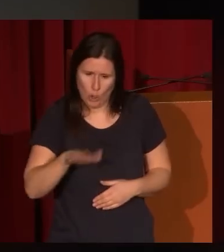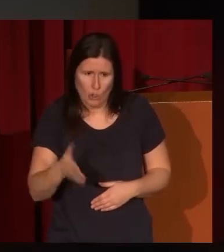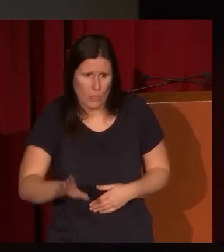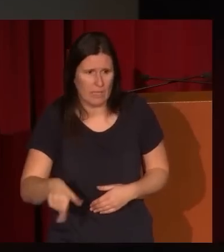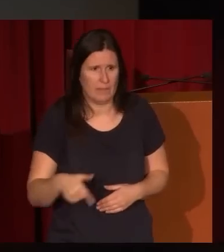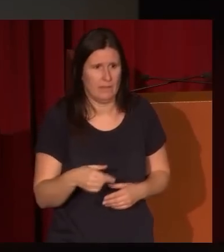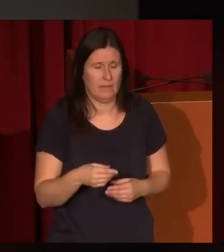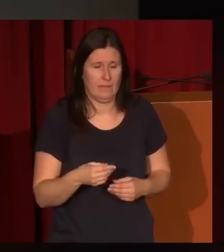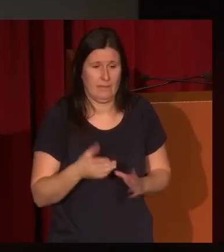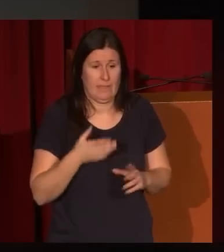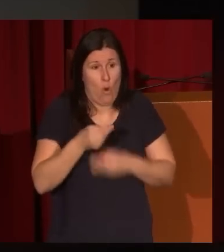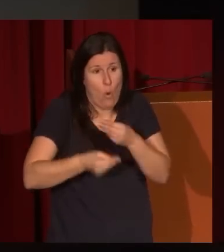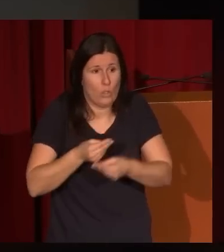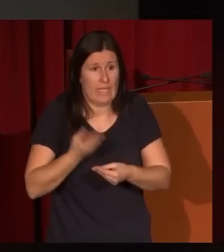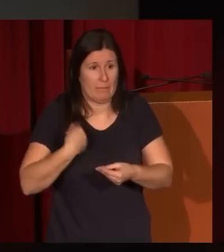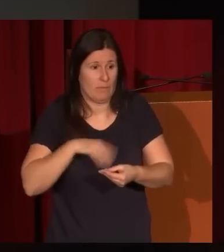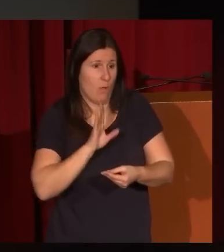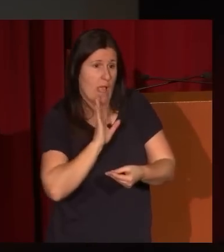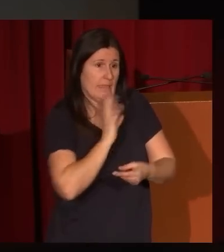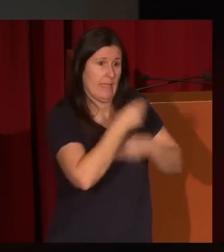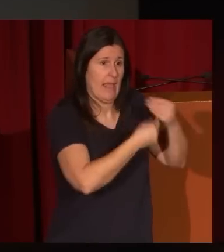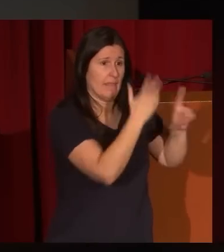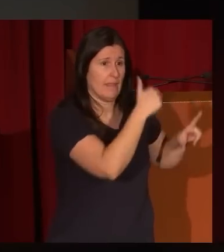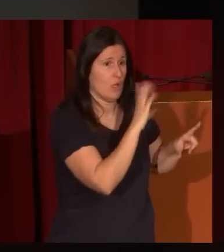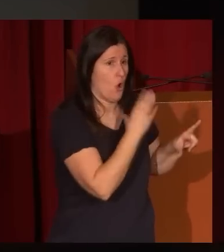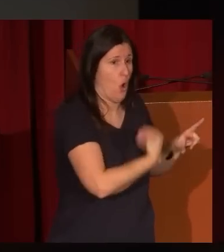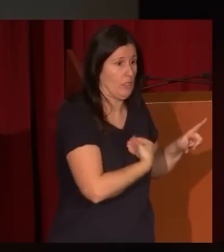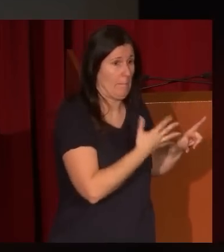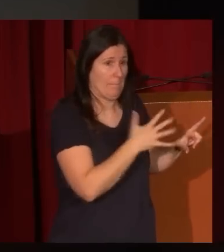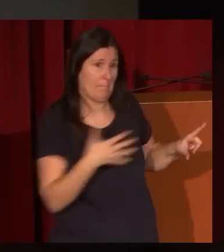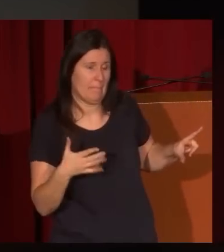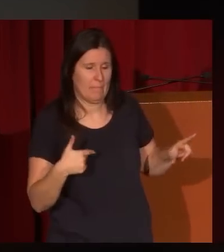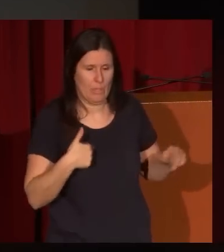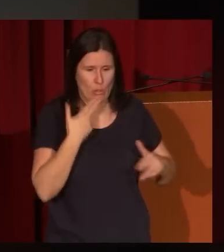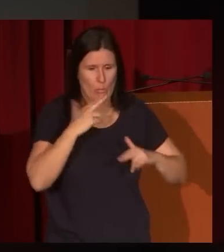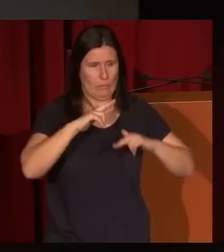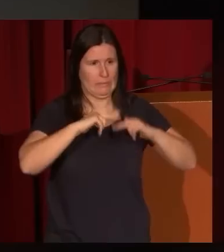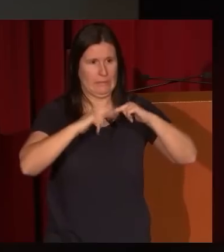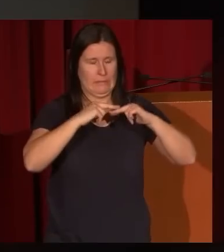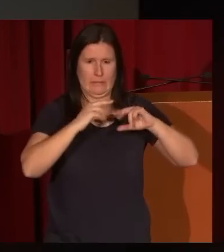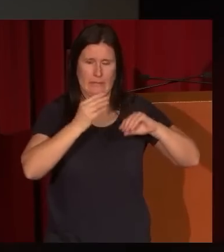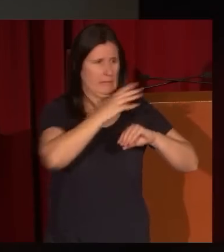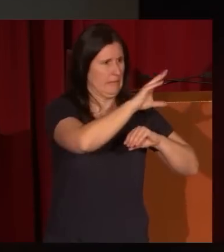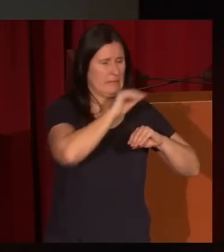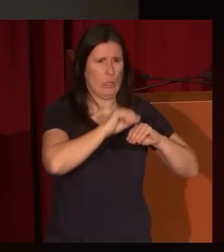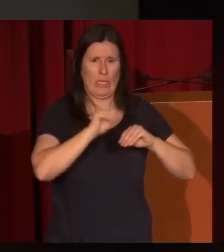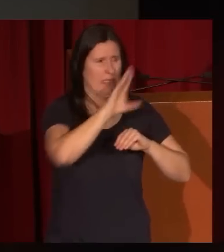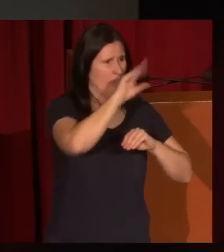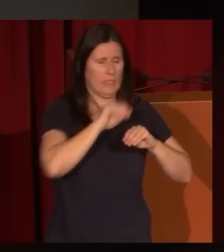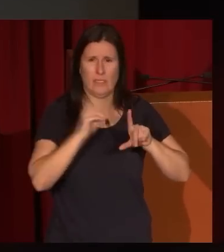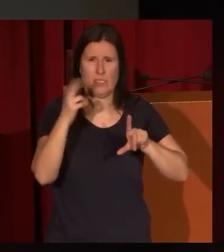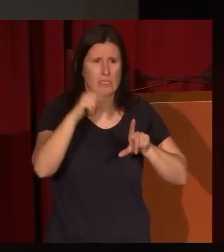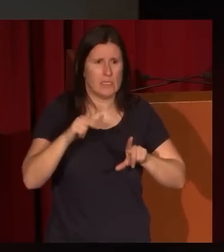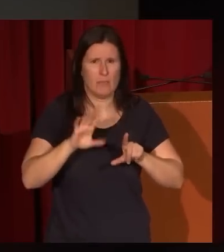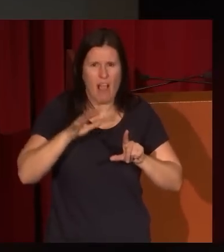utiliza los mismos resortes de Goya, pero digamos, puesto como un modo de puzzle sin realmente una significación profunda.